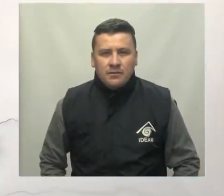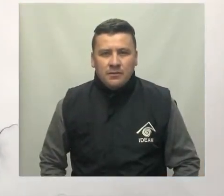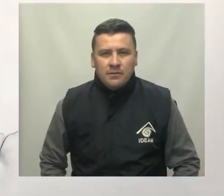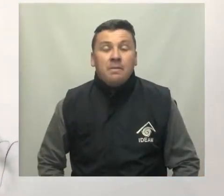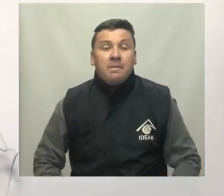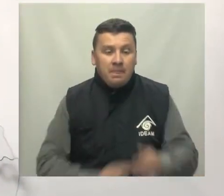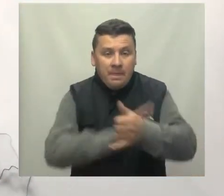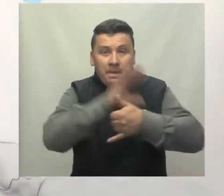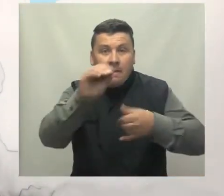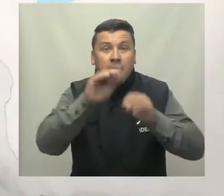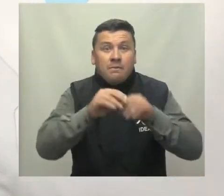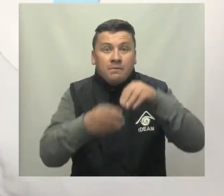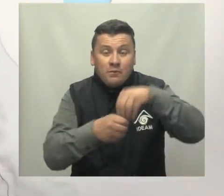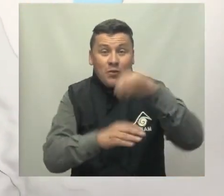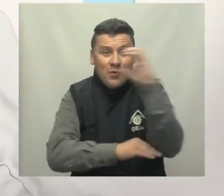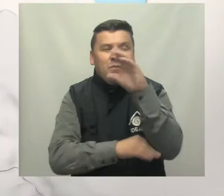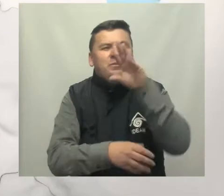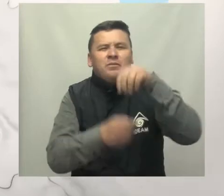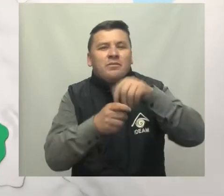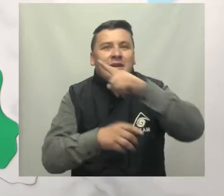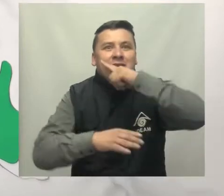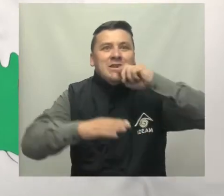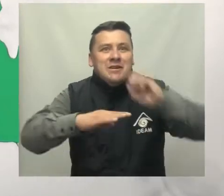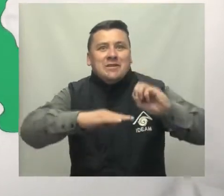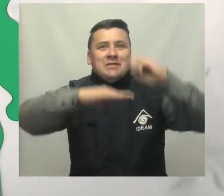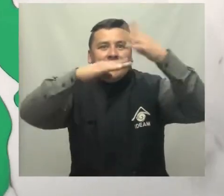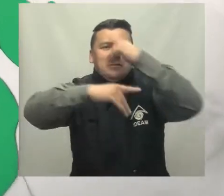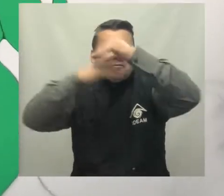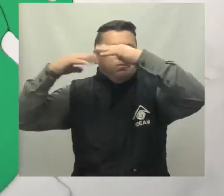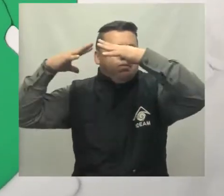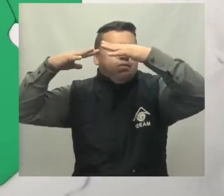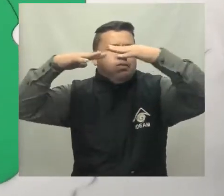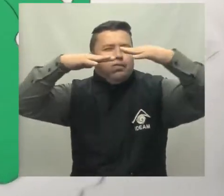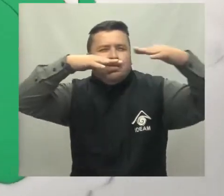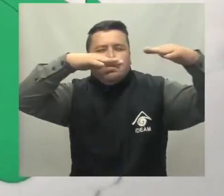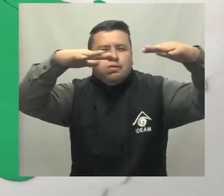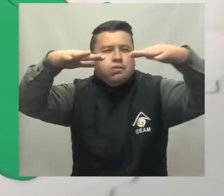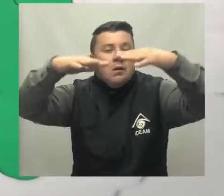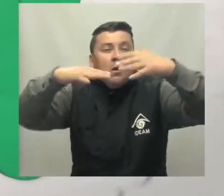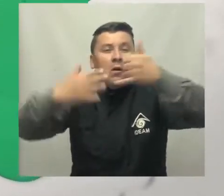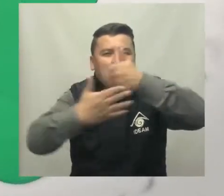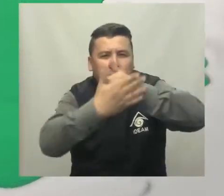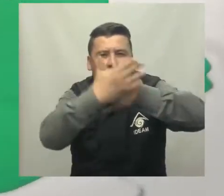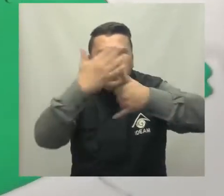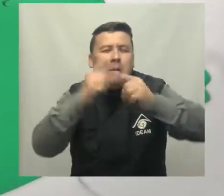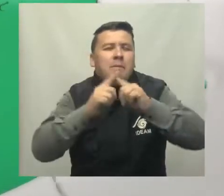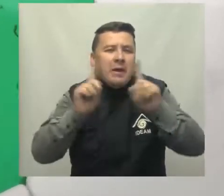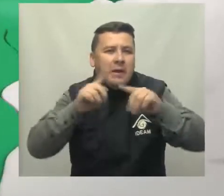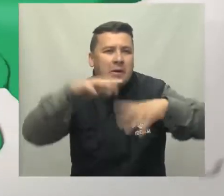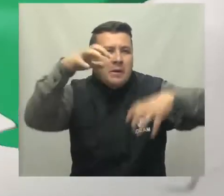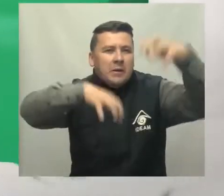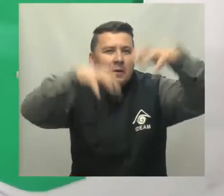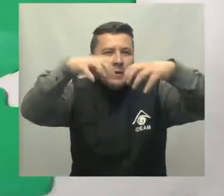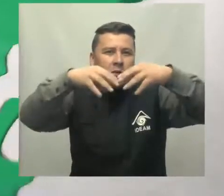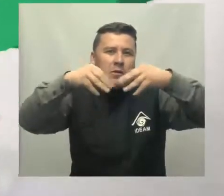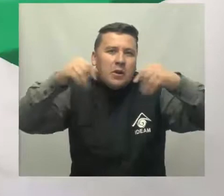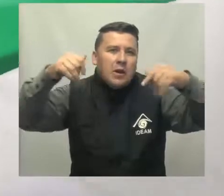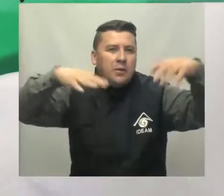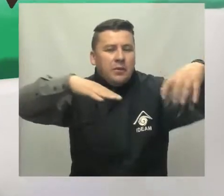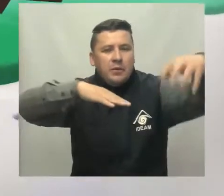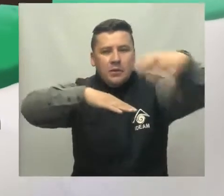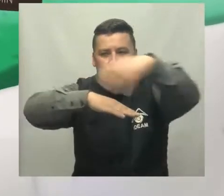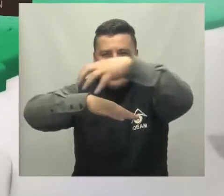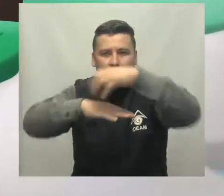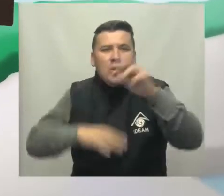En el Caribe colombiano se estima tiempo seco con cielos ligeramente cubiertos en la región sin descartar lluvias de baja intensidad